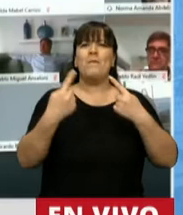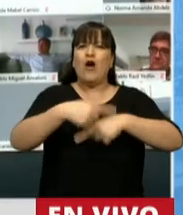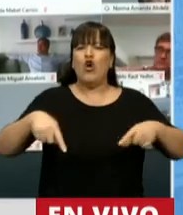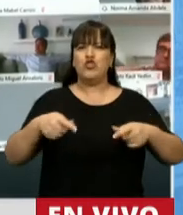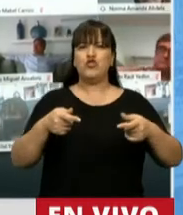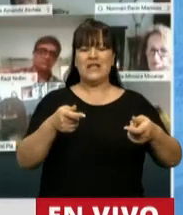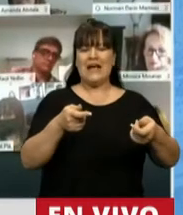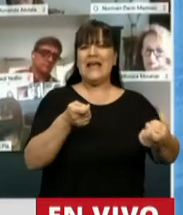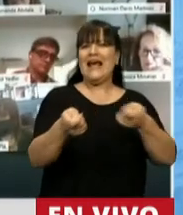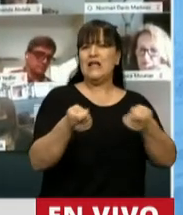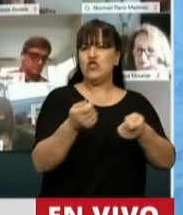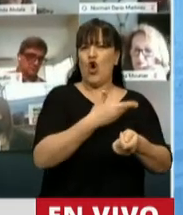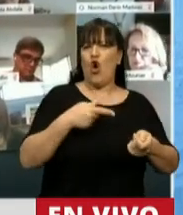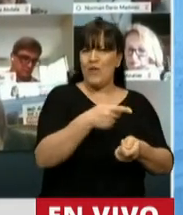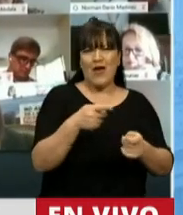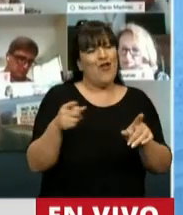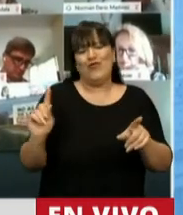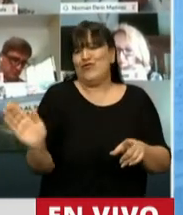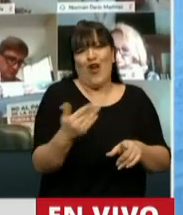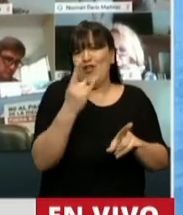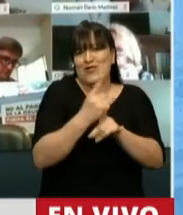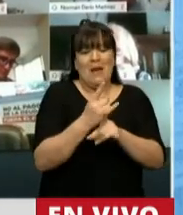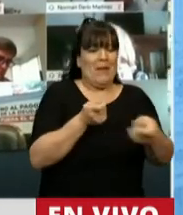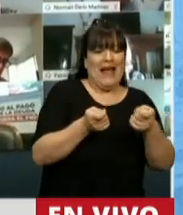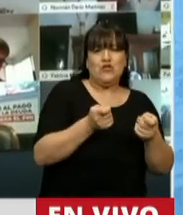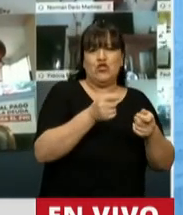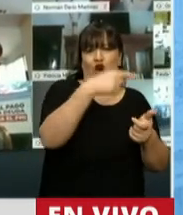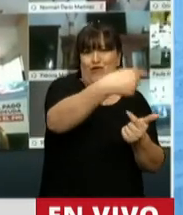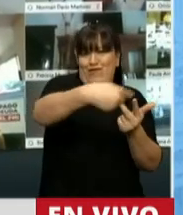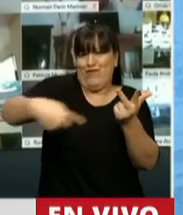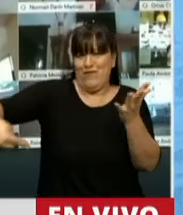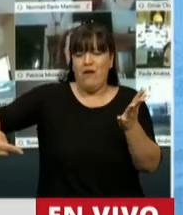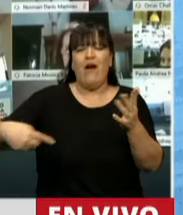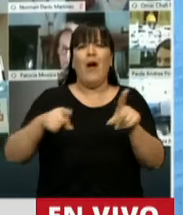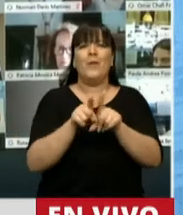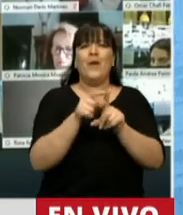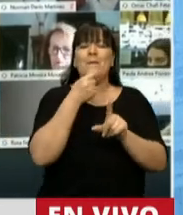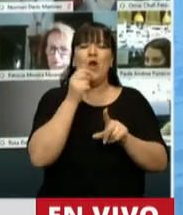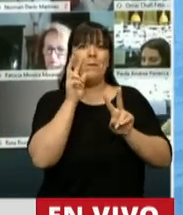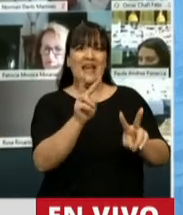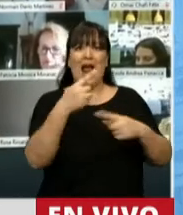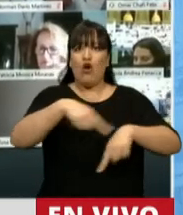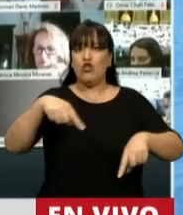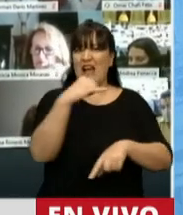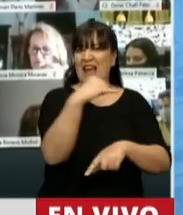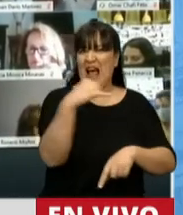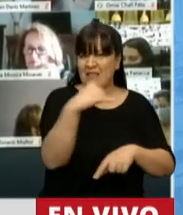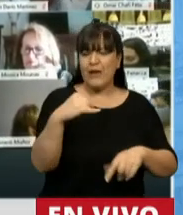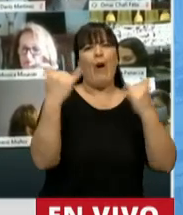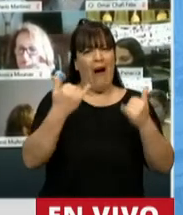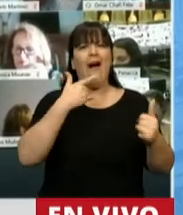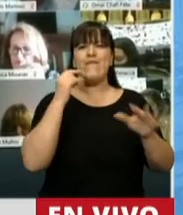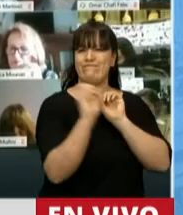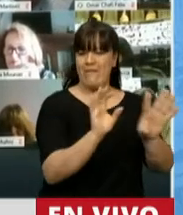seguramente tendrán, como toda gestión de gobierno, si uno mira el vaso medio vacío, muchas cuestiones para